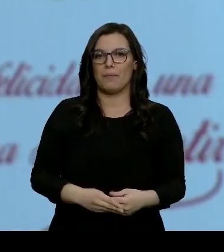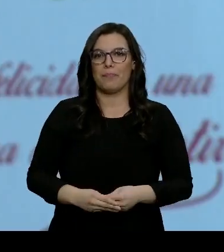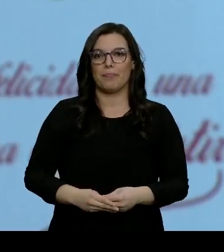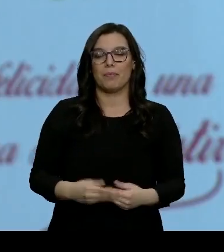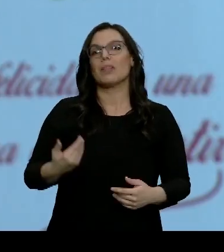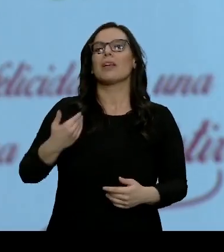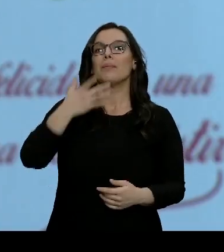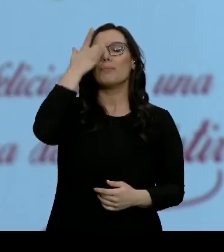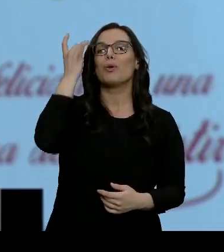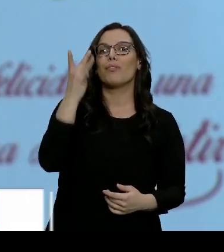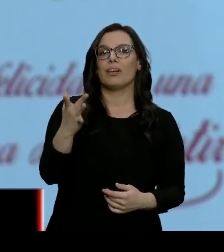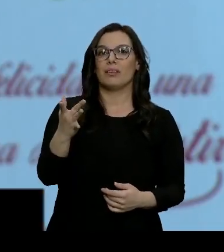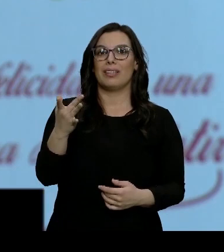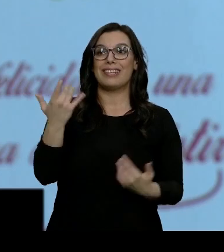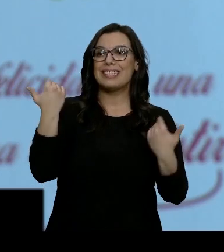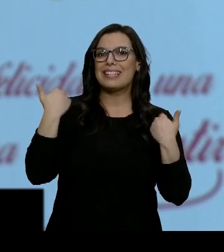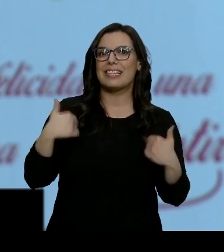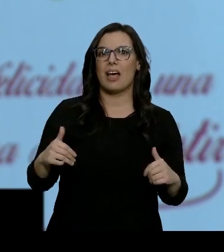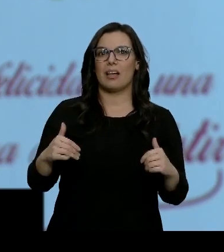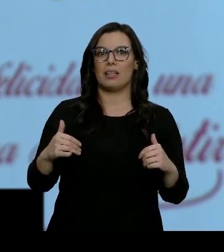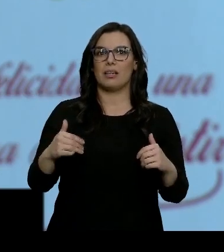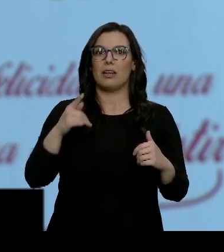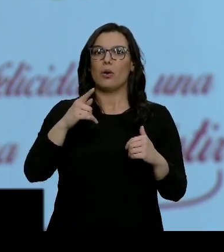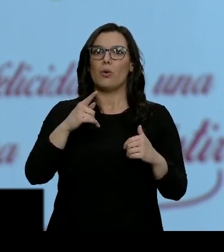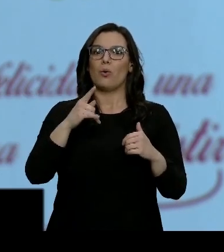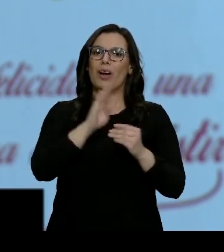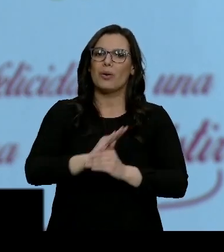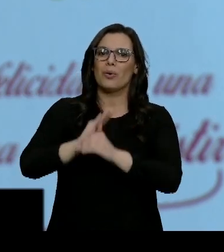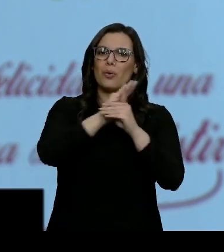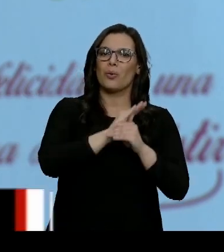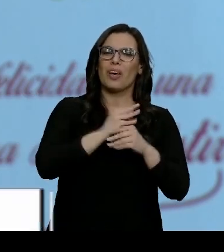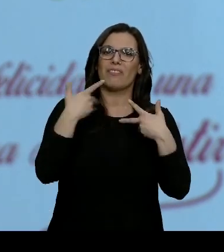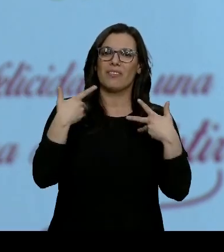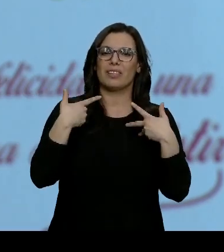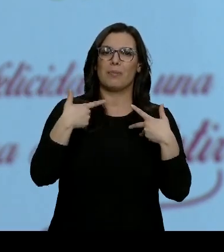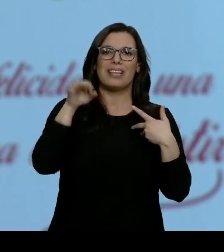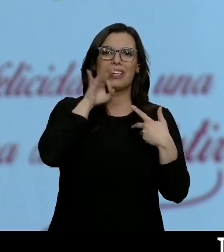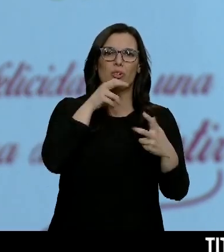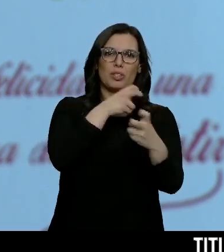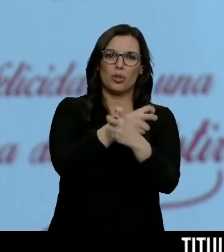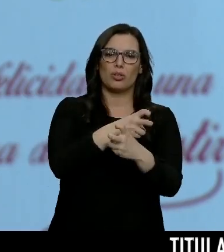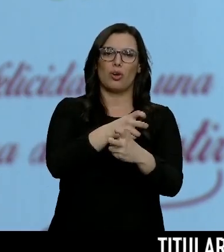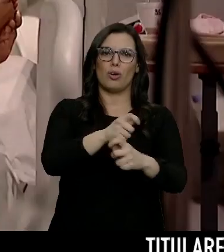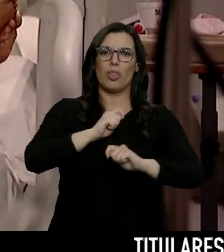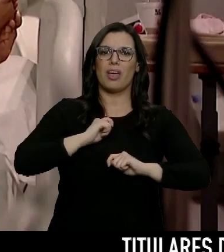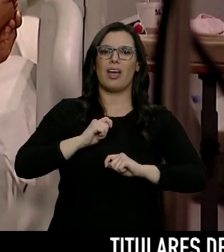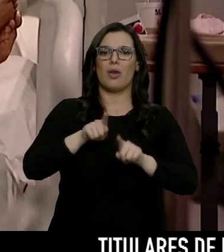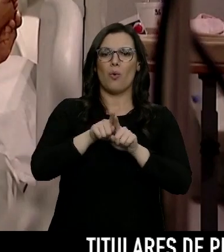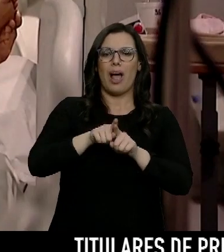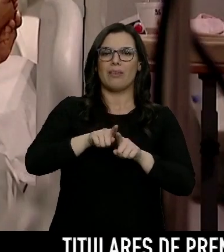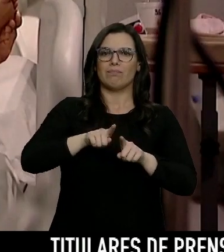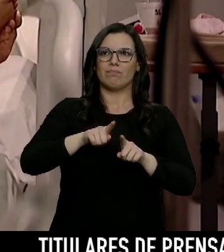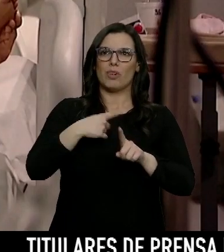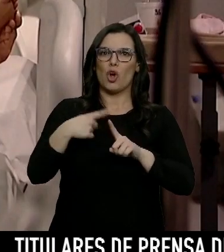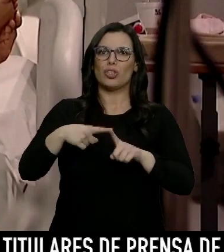una vez ya se reconcilie con las víctimas del síndrome tóxico y que nos den el espacio que nos corresponde. El